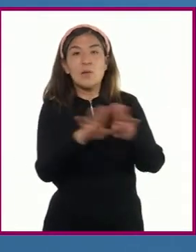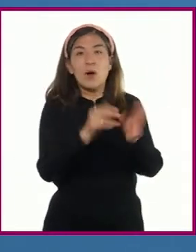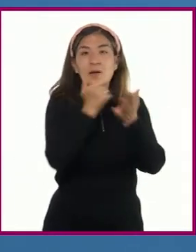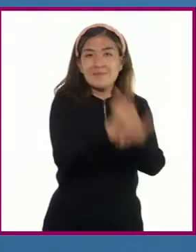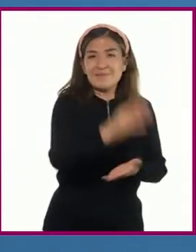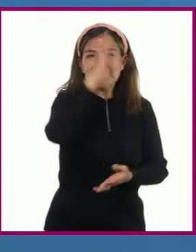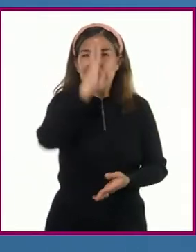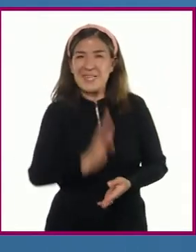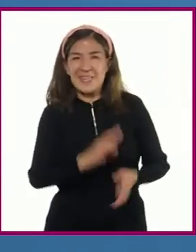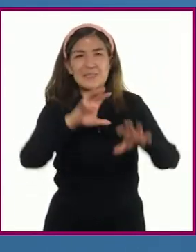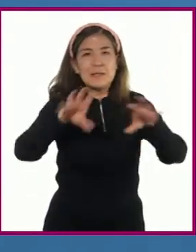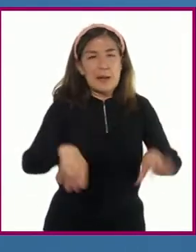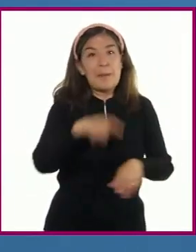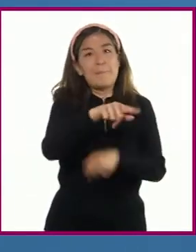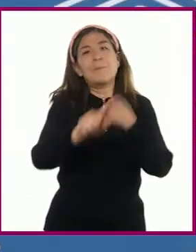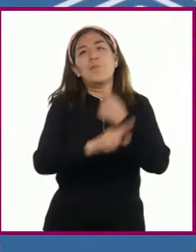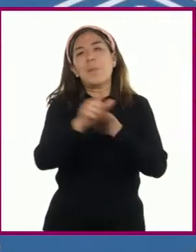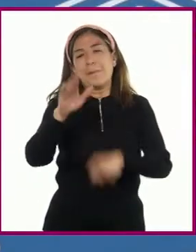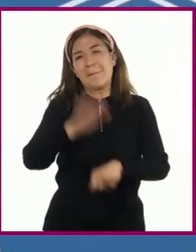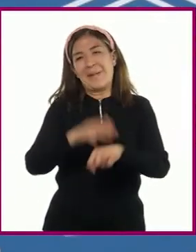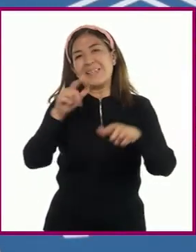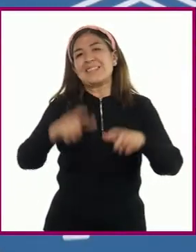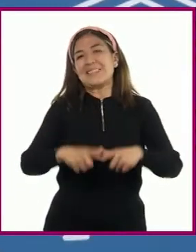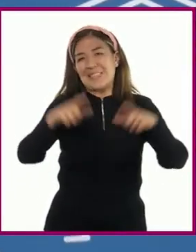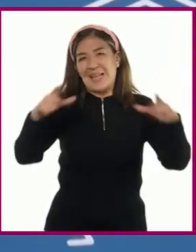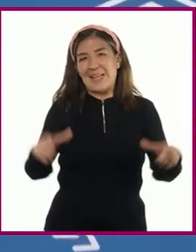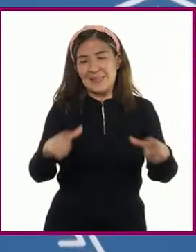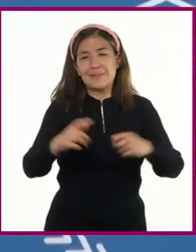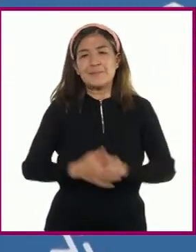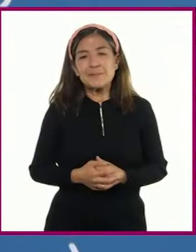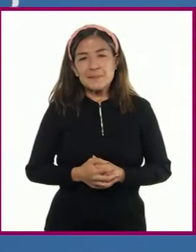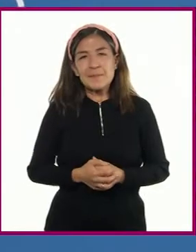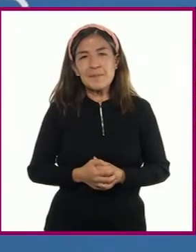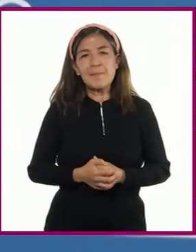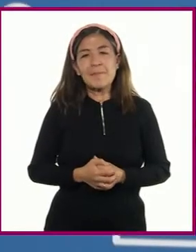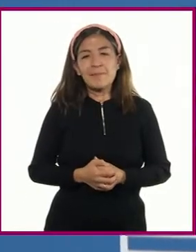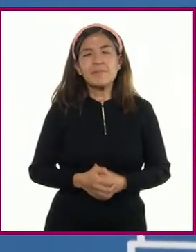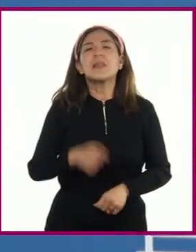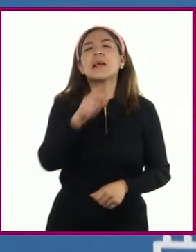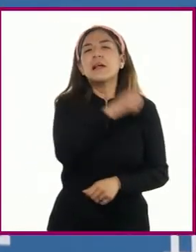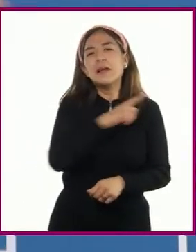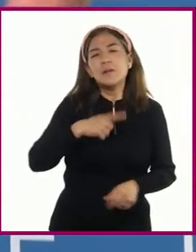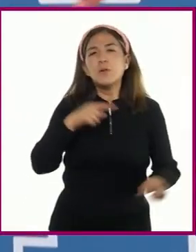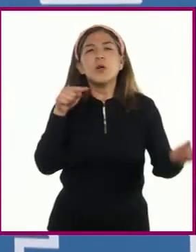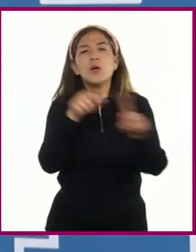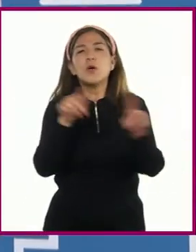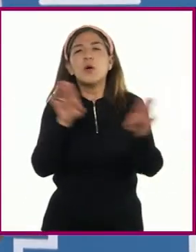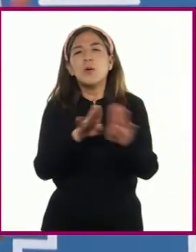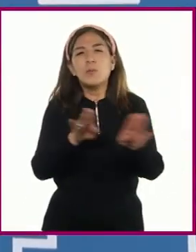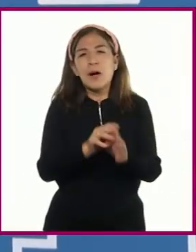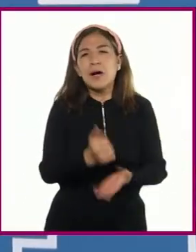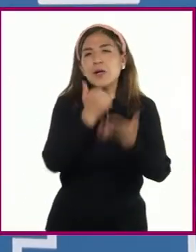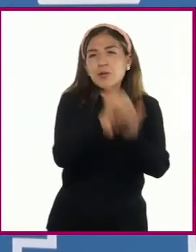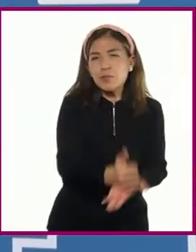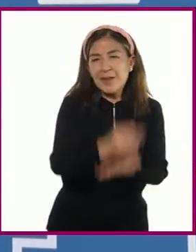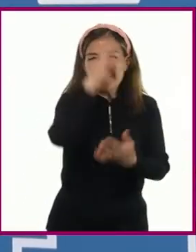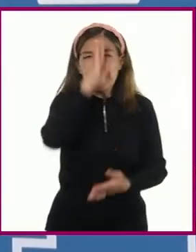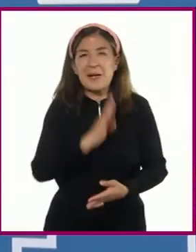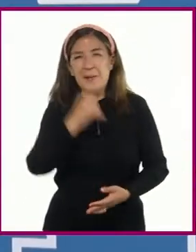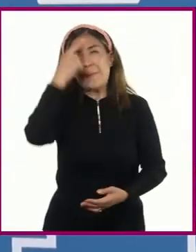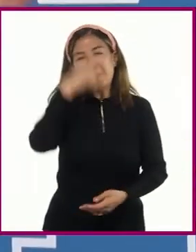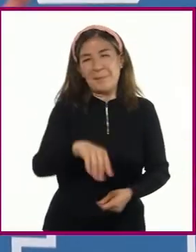resolver conflictos más grandes. Debemos resaltar que la meta de la mediación es ayudar a encontrar